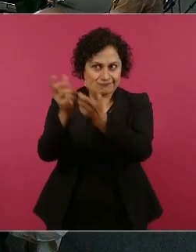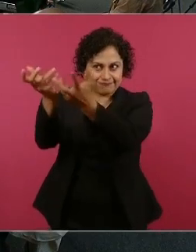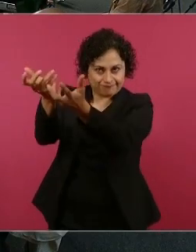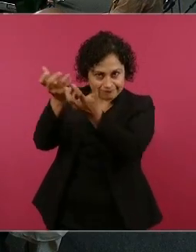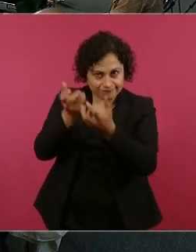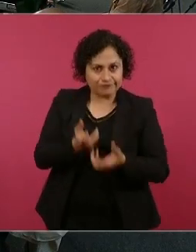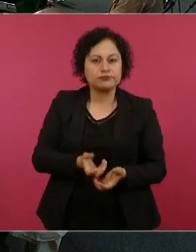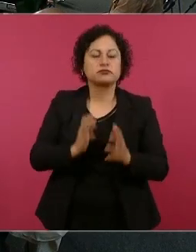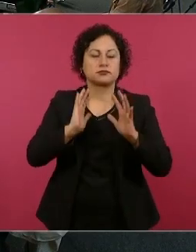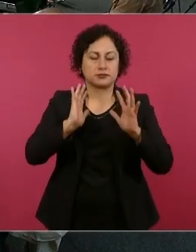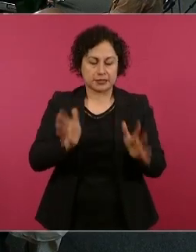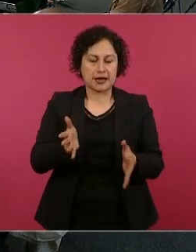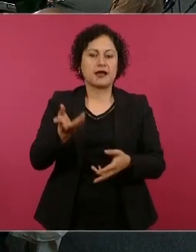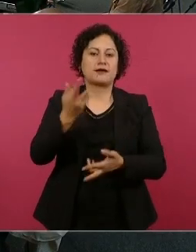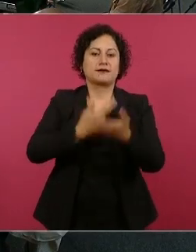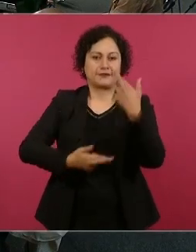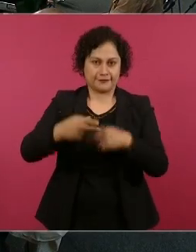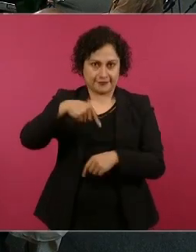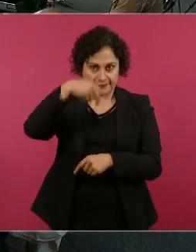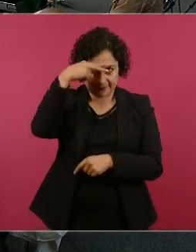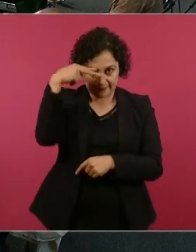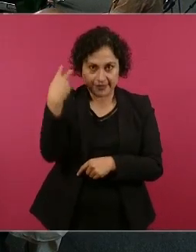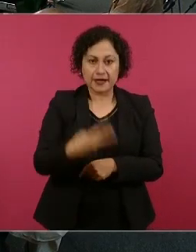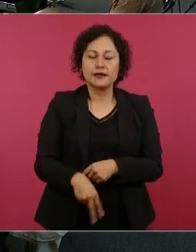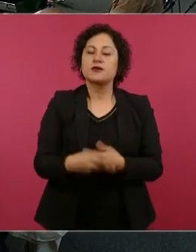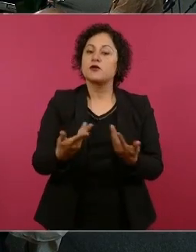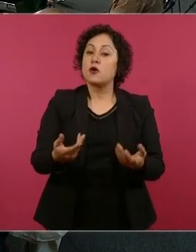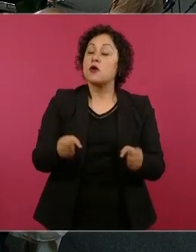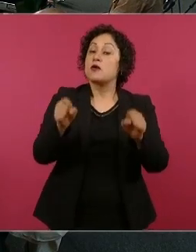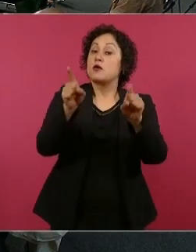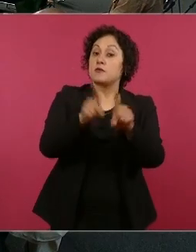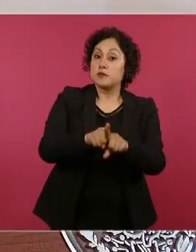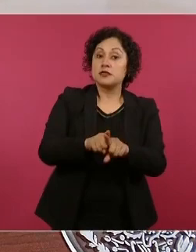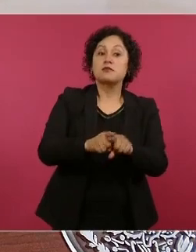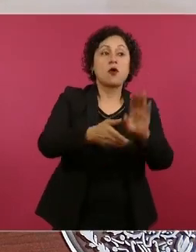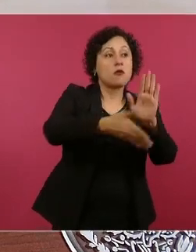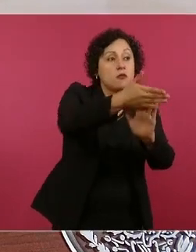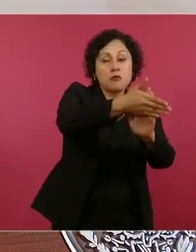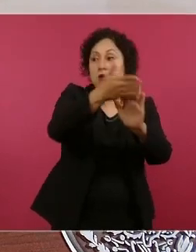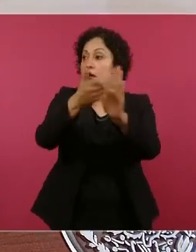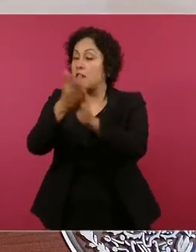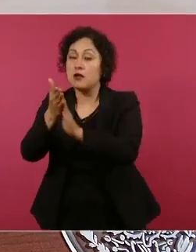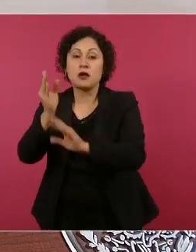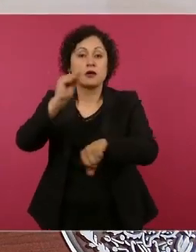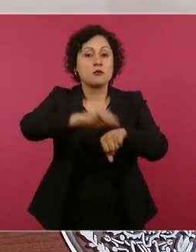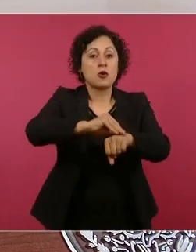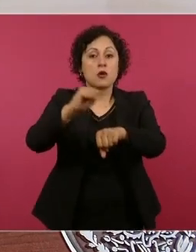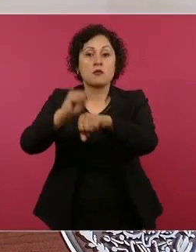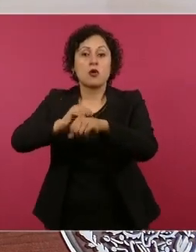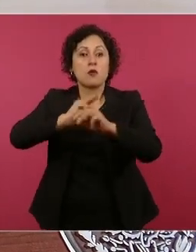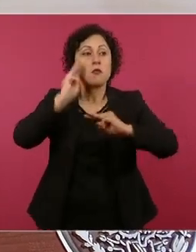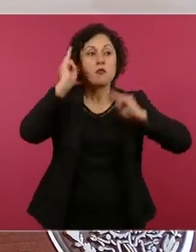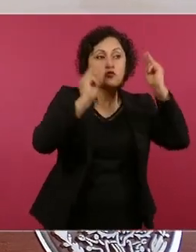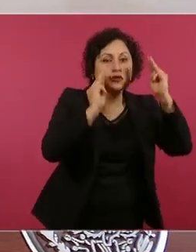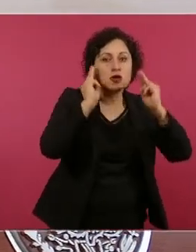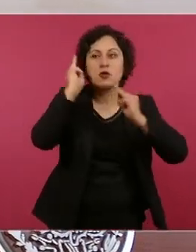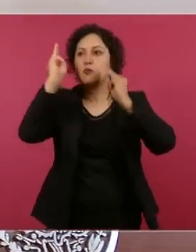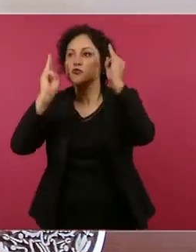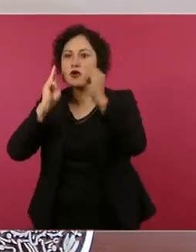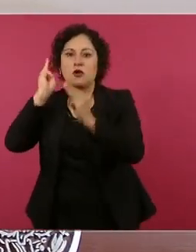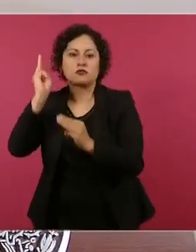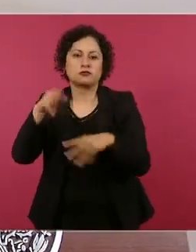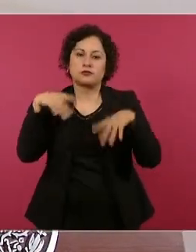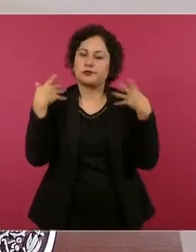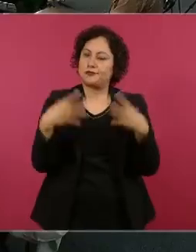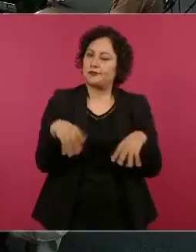por ejemplo, en el caso de Veracruz. Ahí estaba abandonada